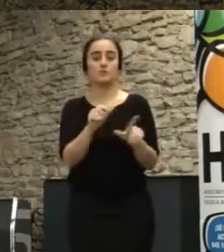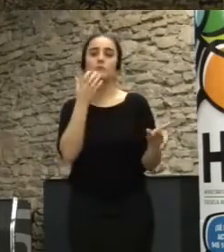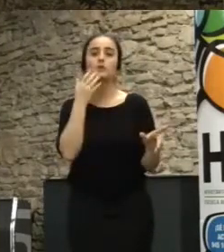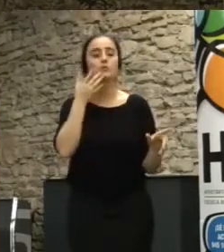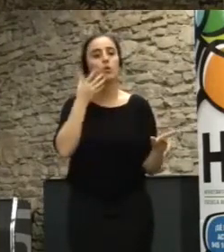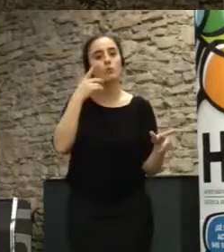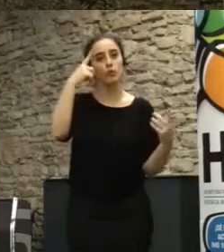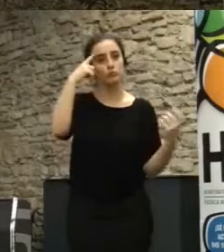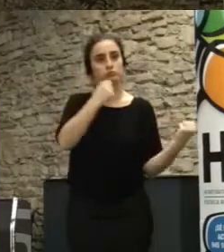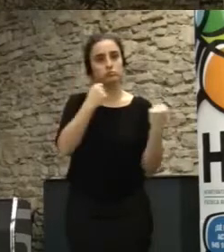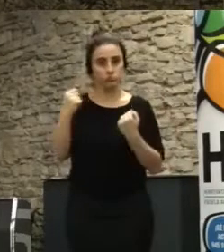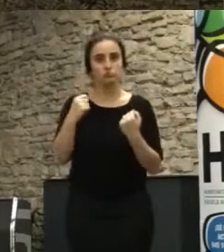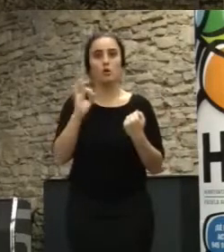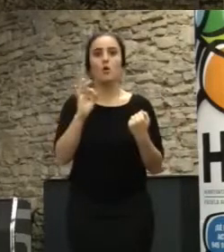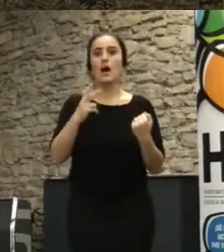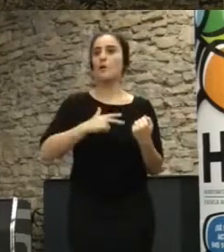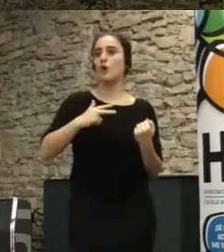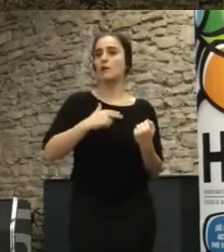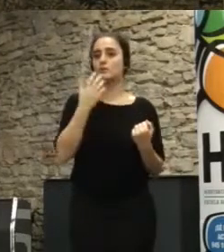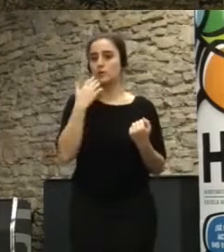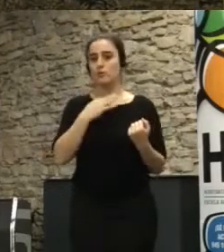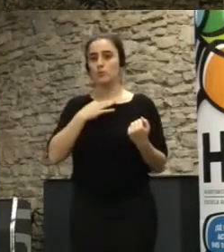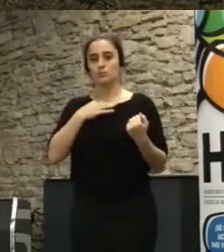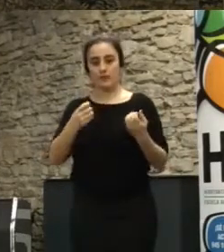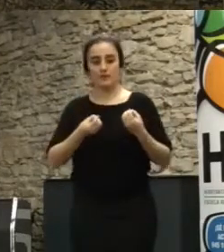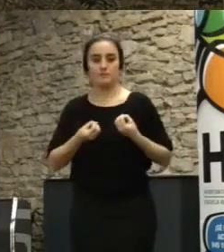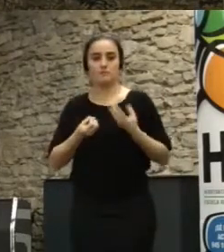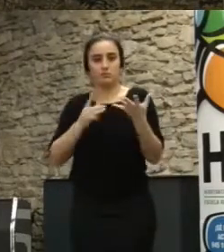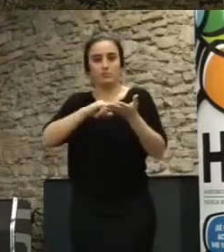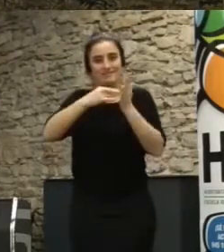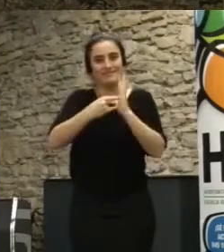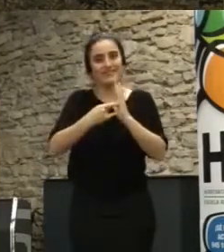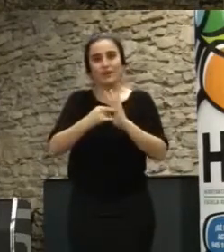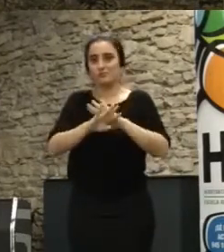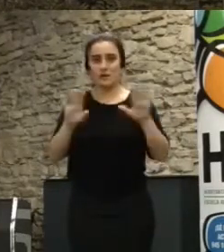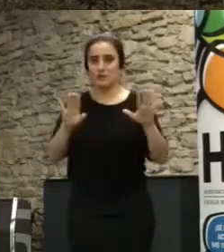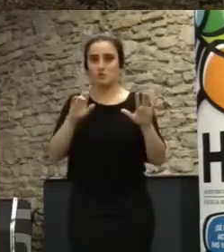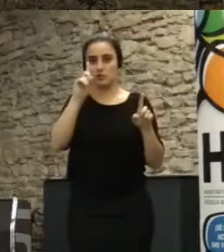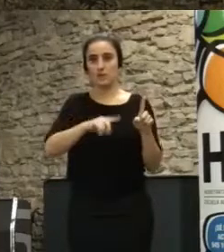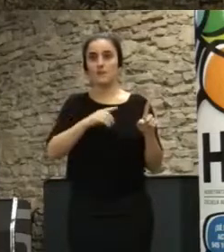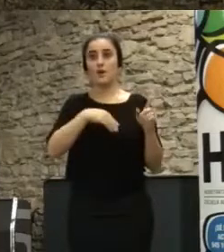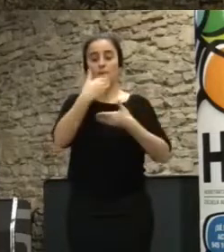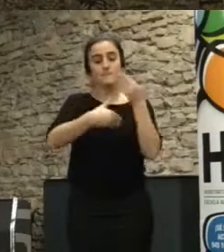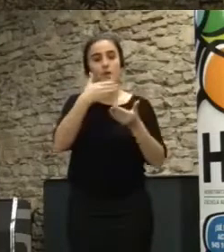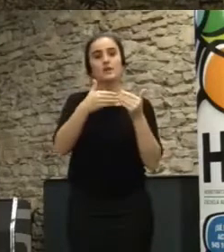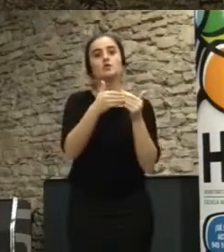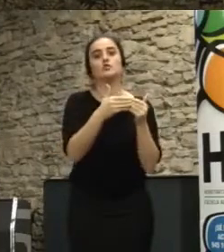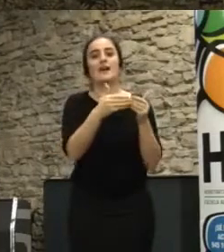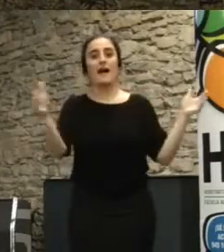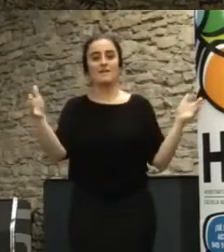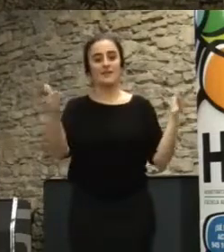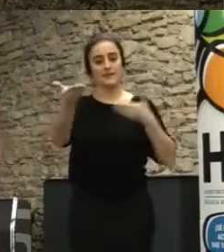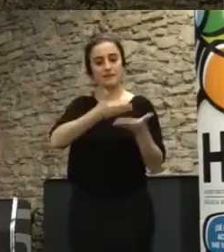y hay abogados y hay gente que puede aportar y no solo los técnicos de un ayuntamiento. Entonces, abrir procesos te permite